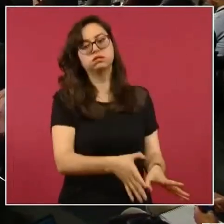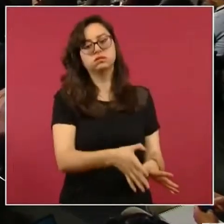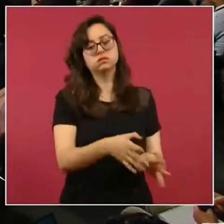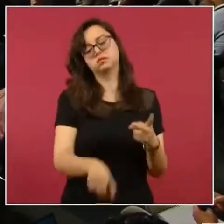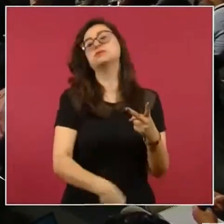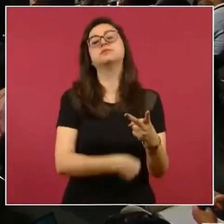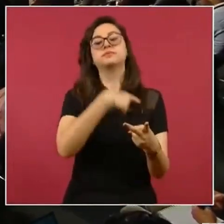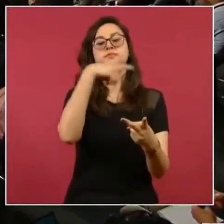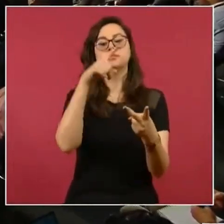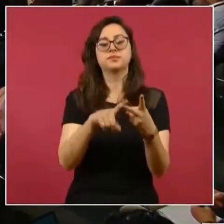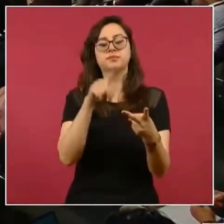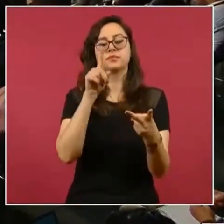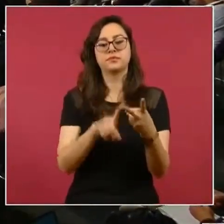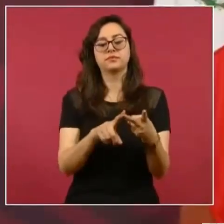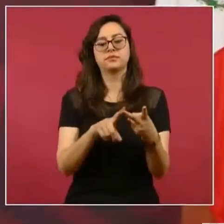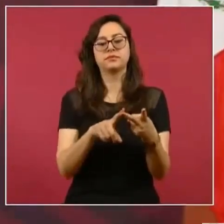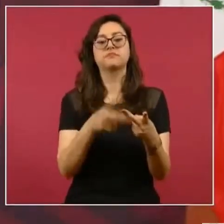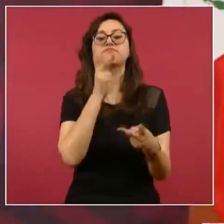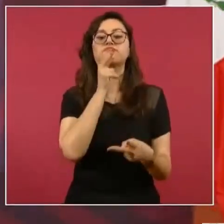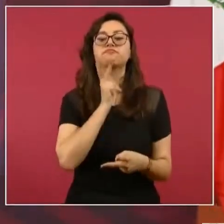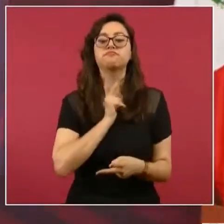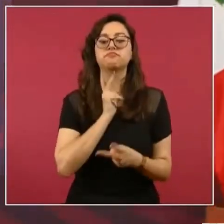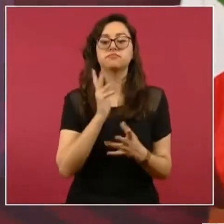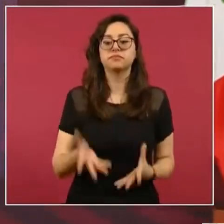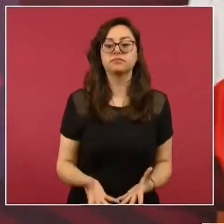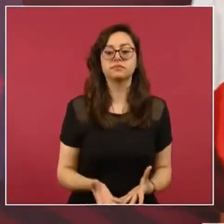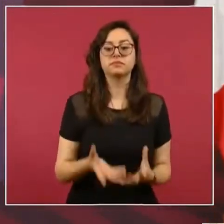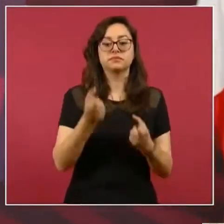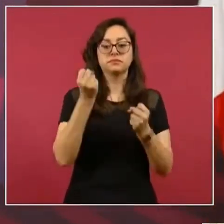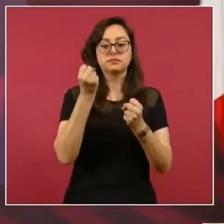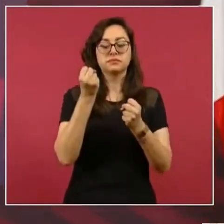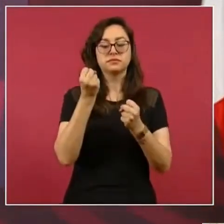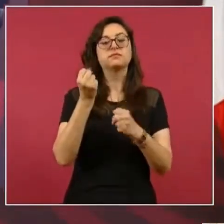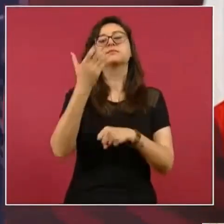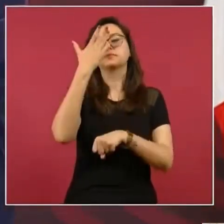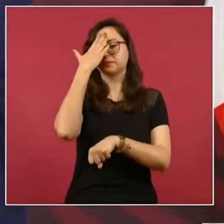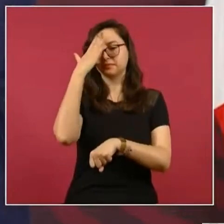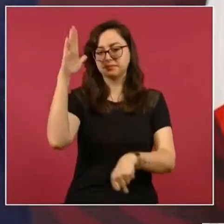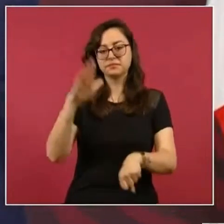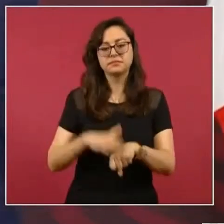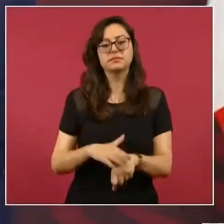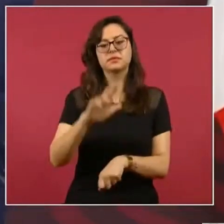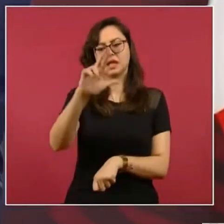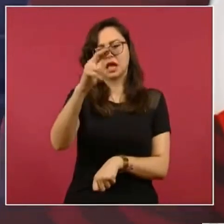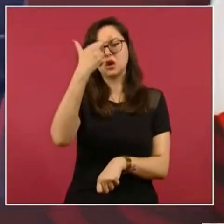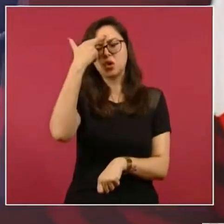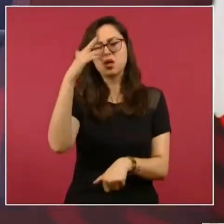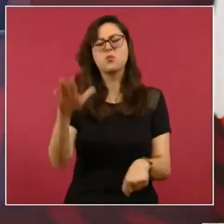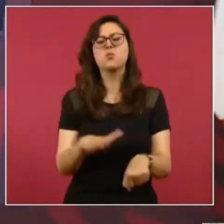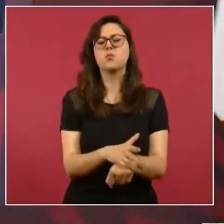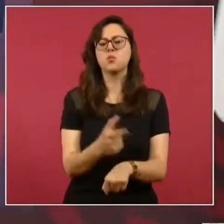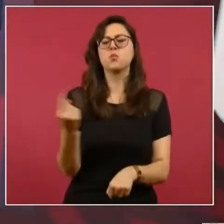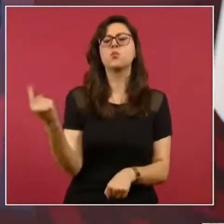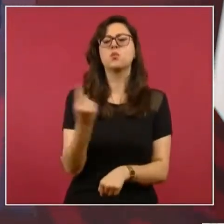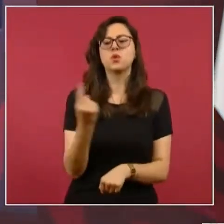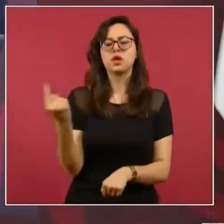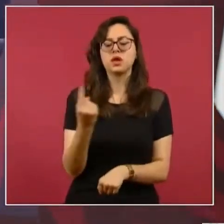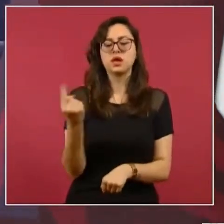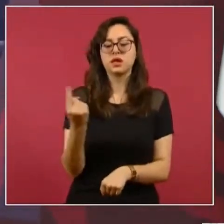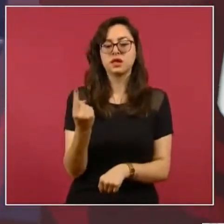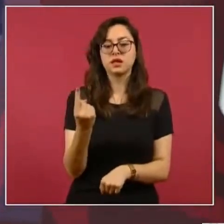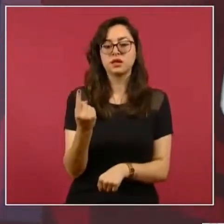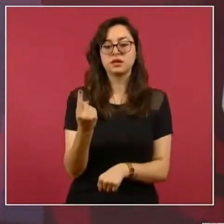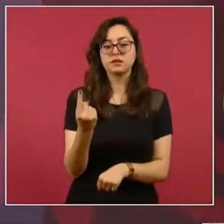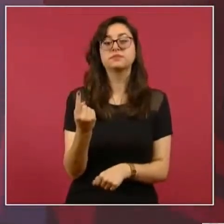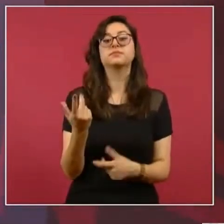este hecho histórico de la expropiación petrolera porque se enfrentó